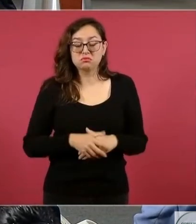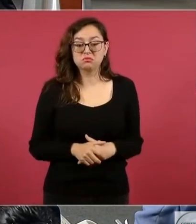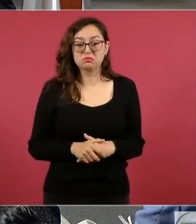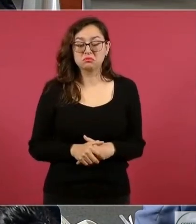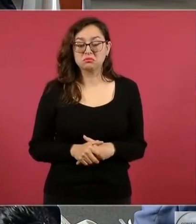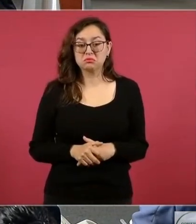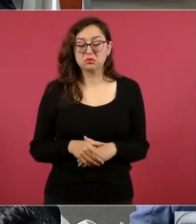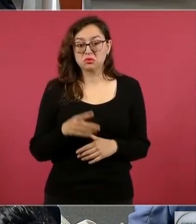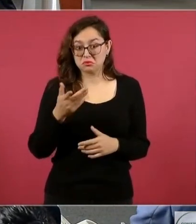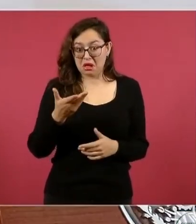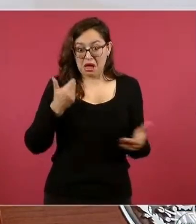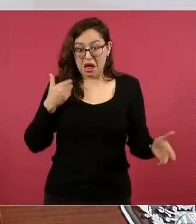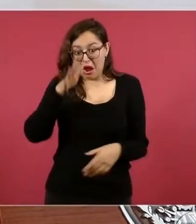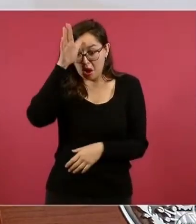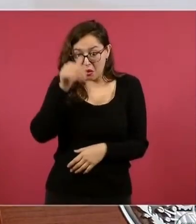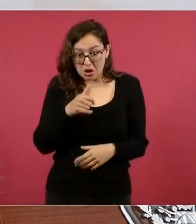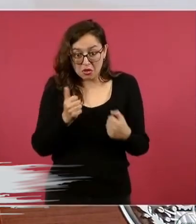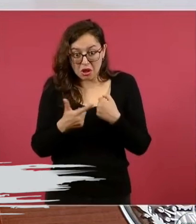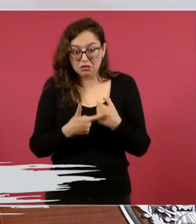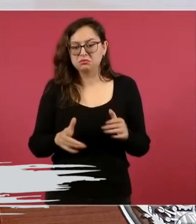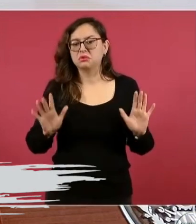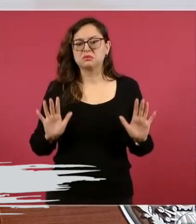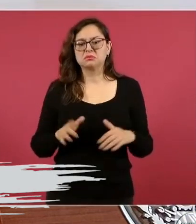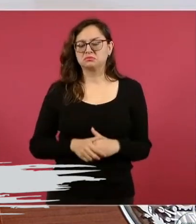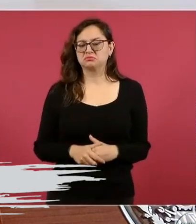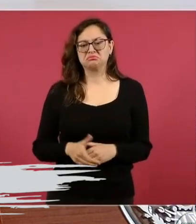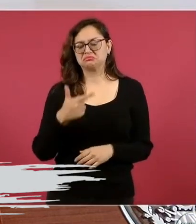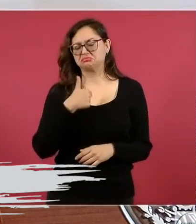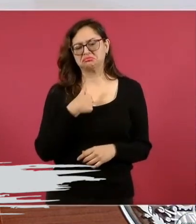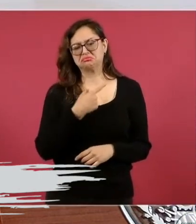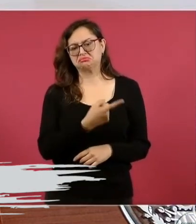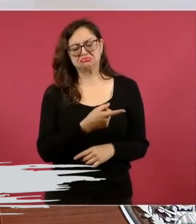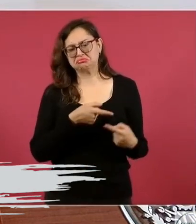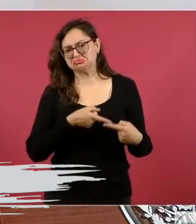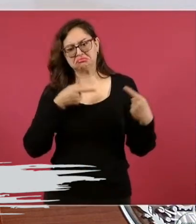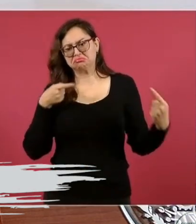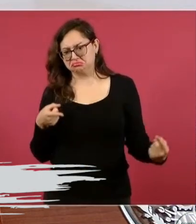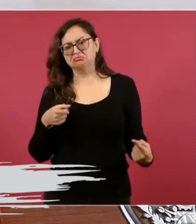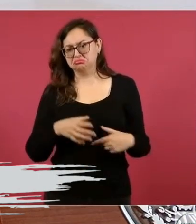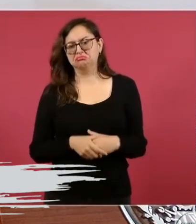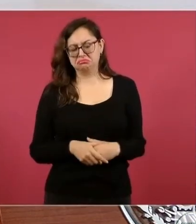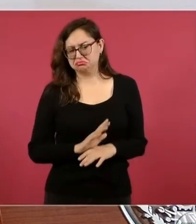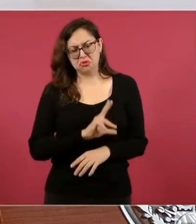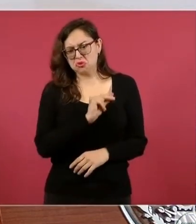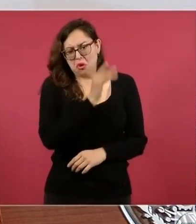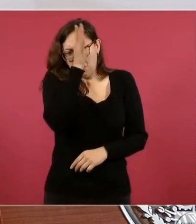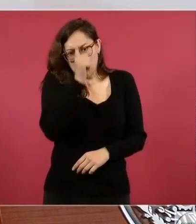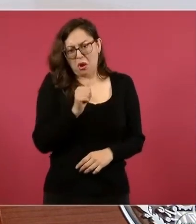presidente? Tengo diferencias con él, son públicas notorias, como tengo